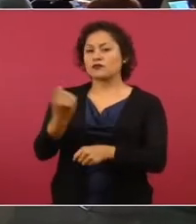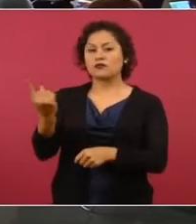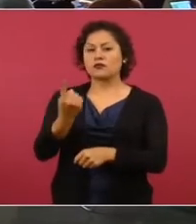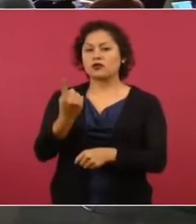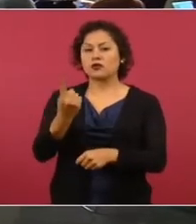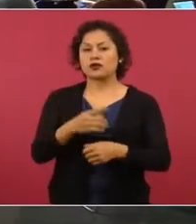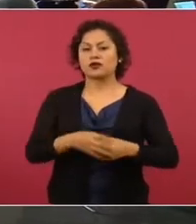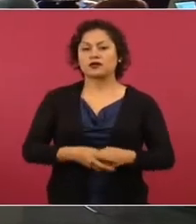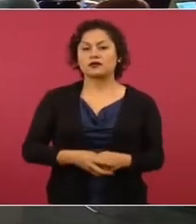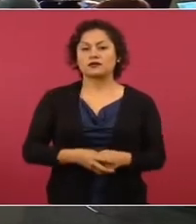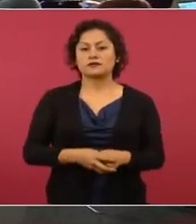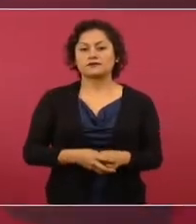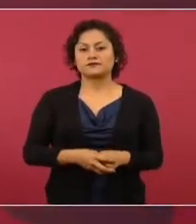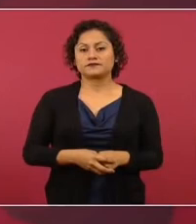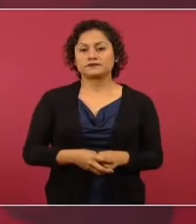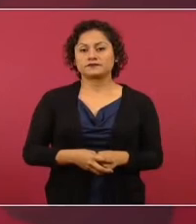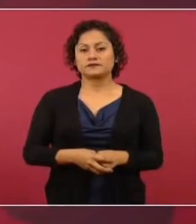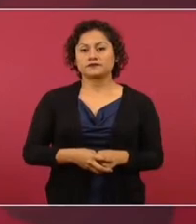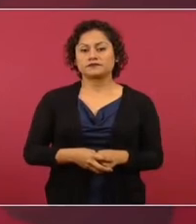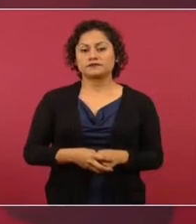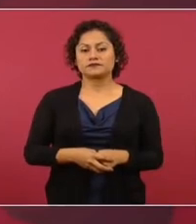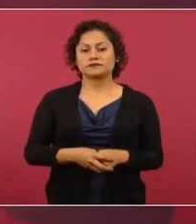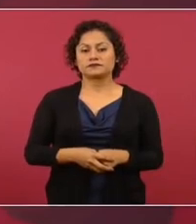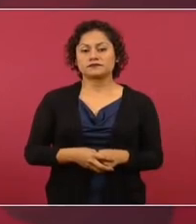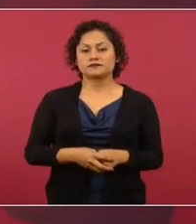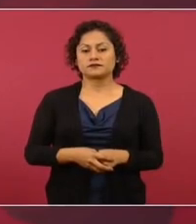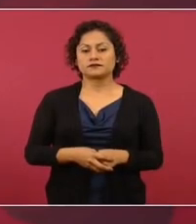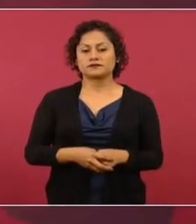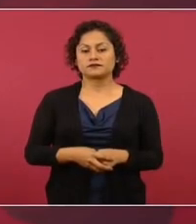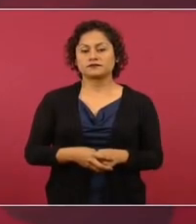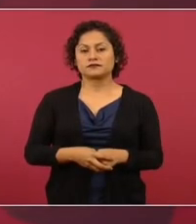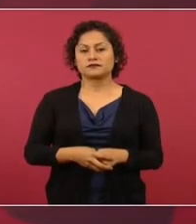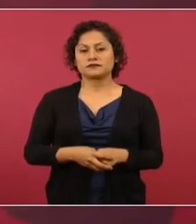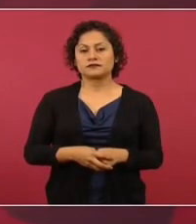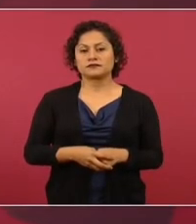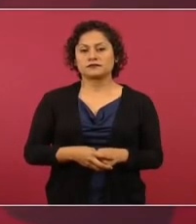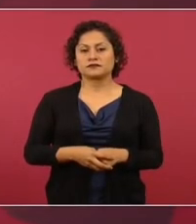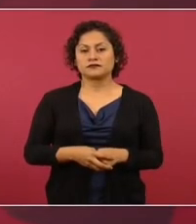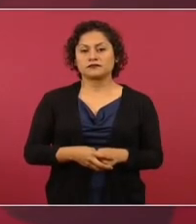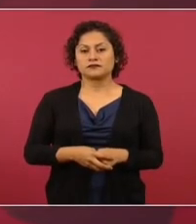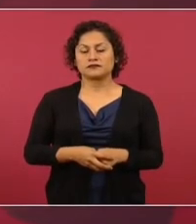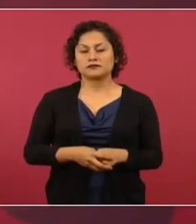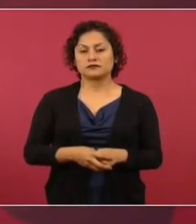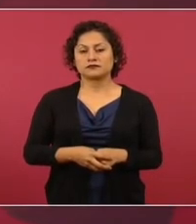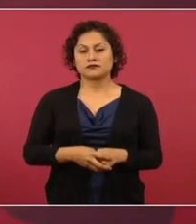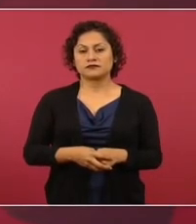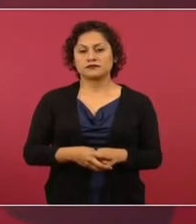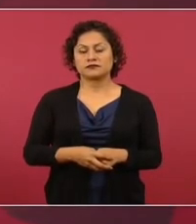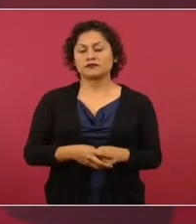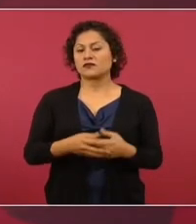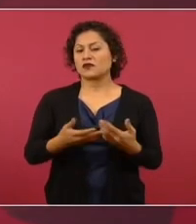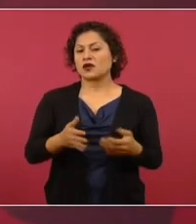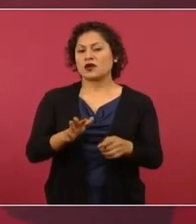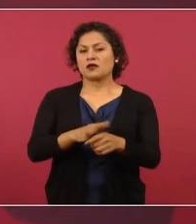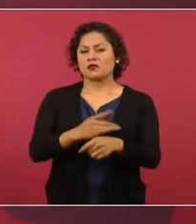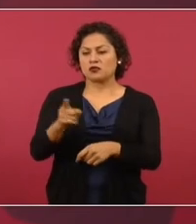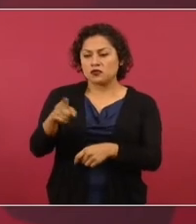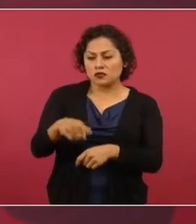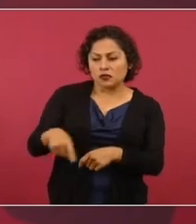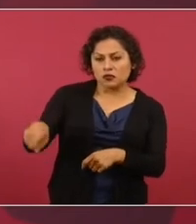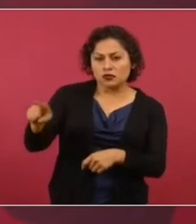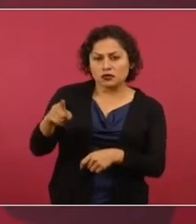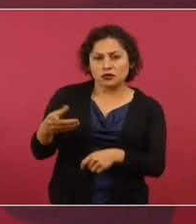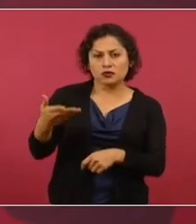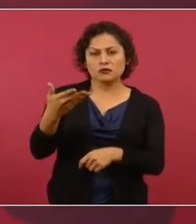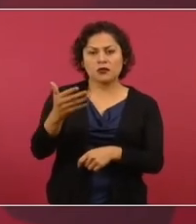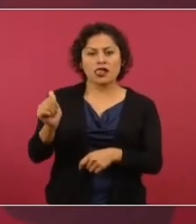a partir de lo que a ustedes les conviene,